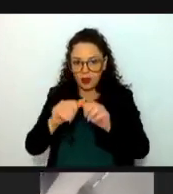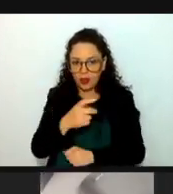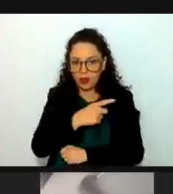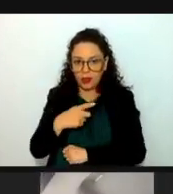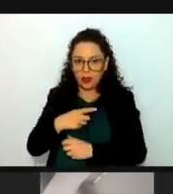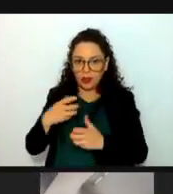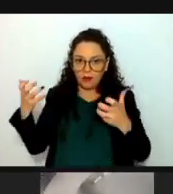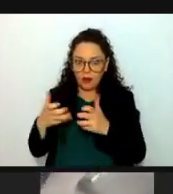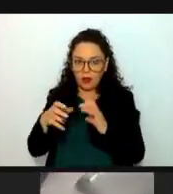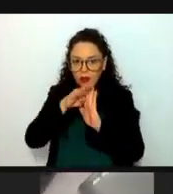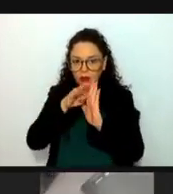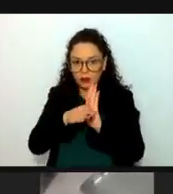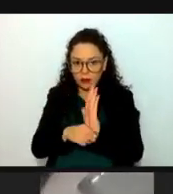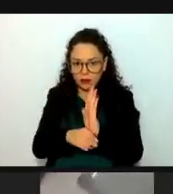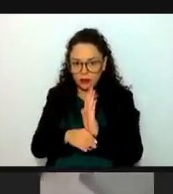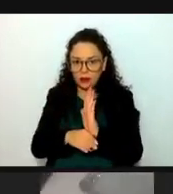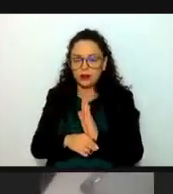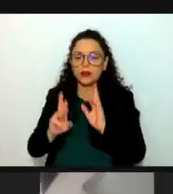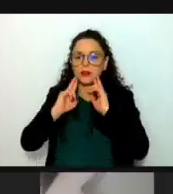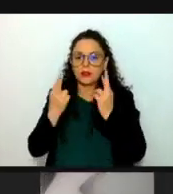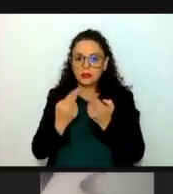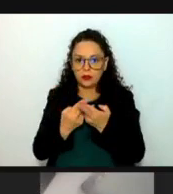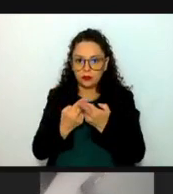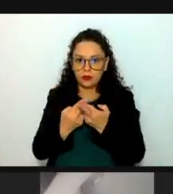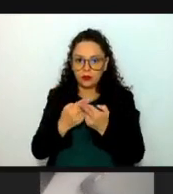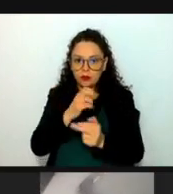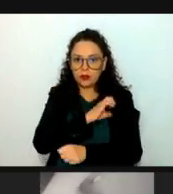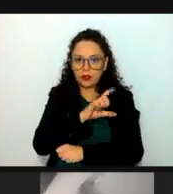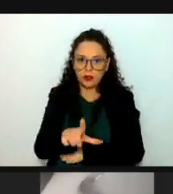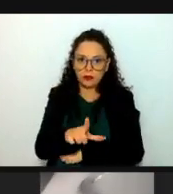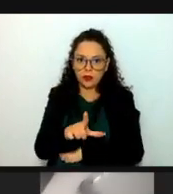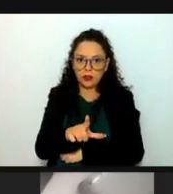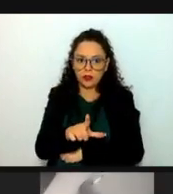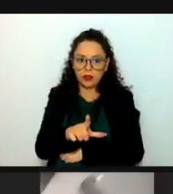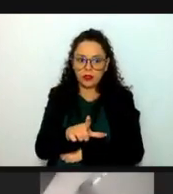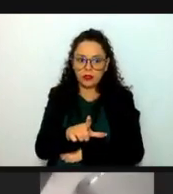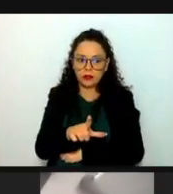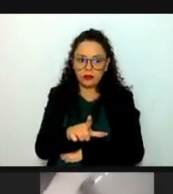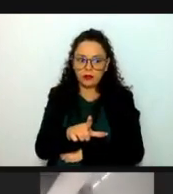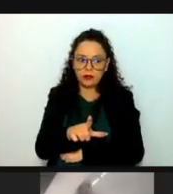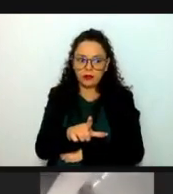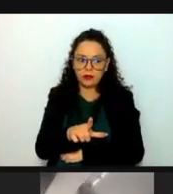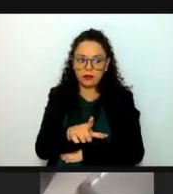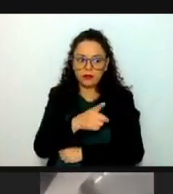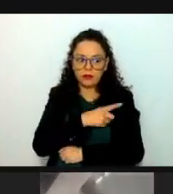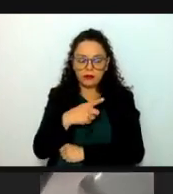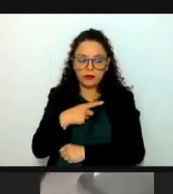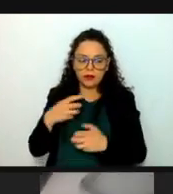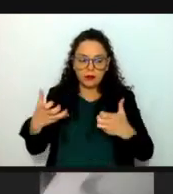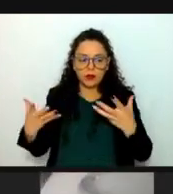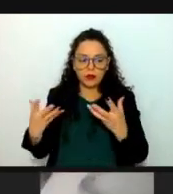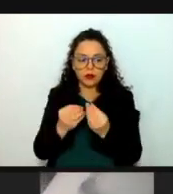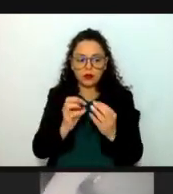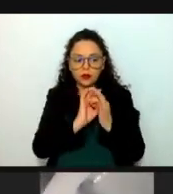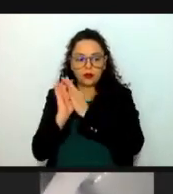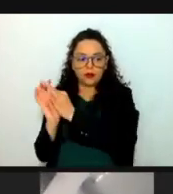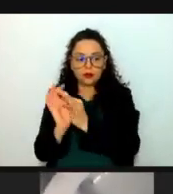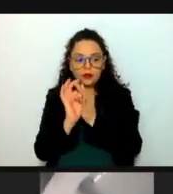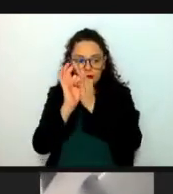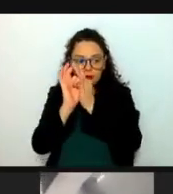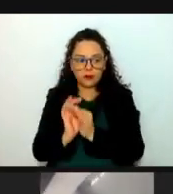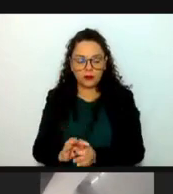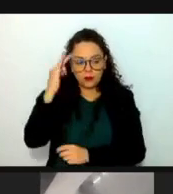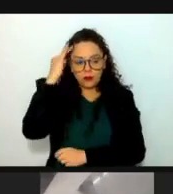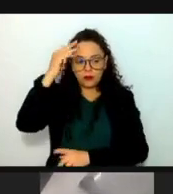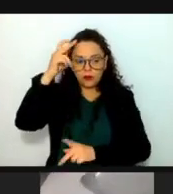convocatoria, el dictamen y la sesión solemne correspondientes y éstas a su vez deberán actuar en forma colegiada y entrar en función permanente a partir